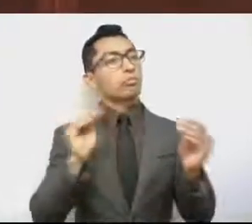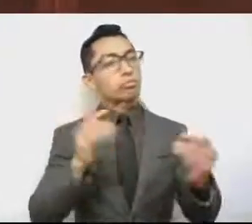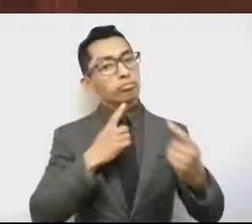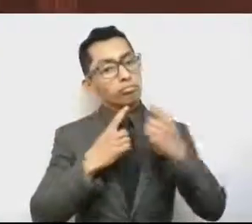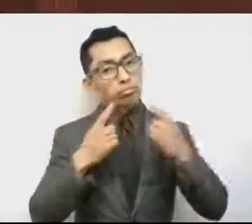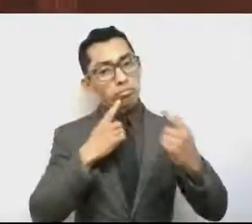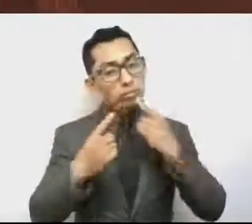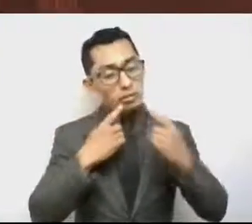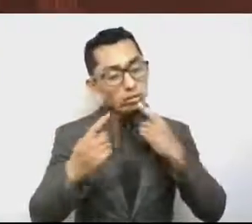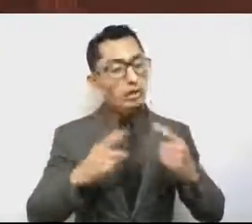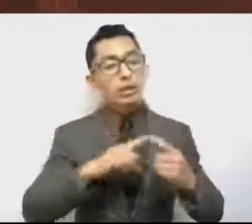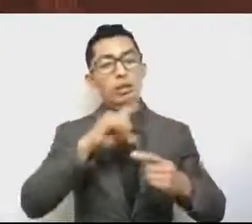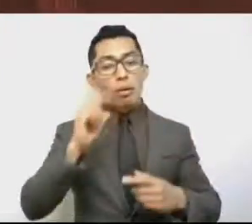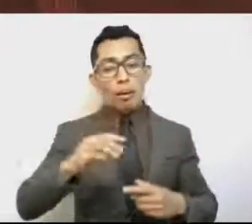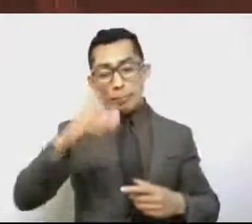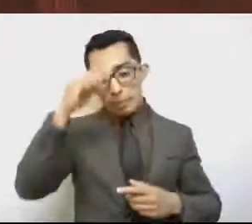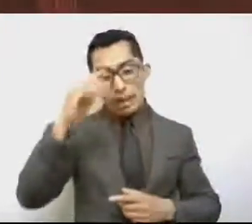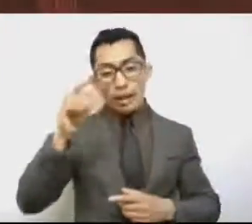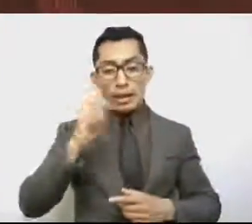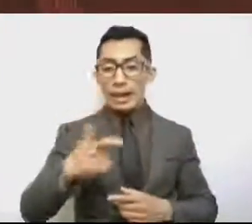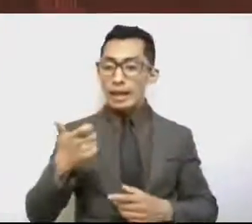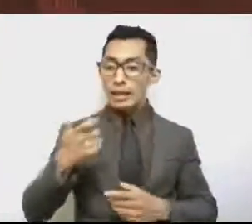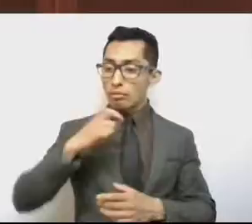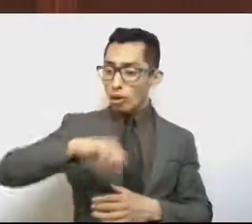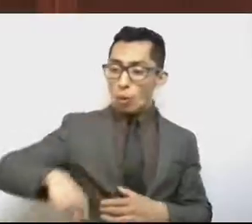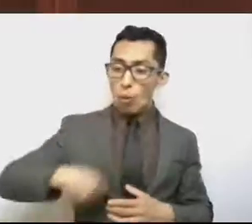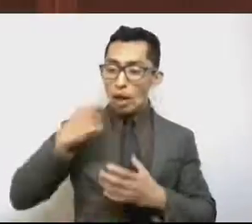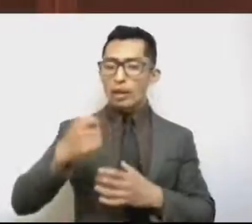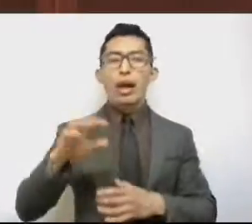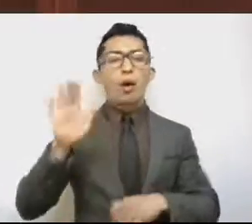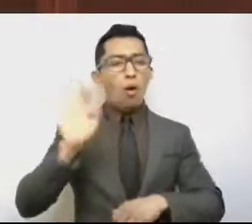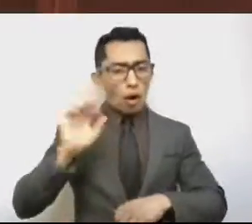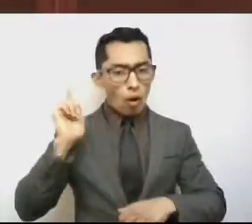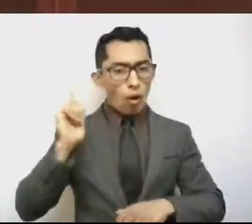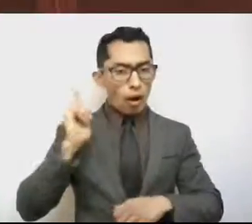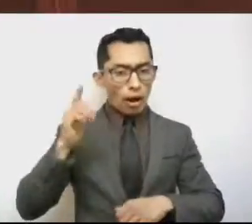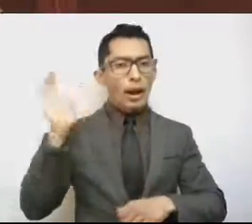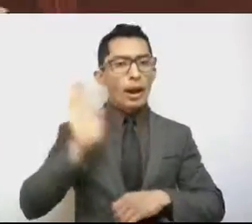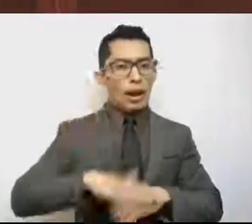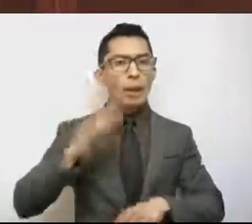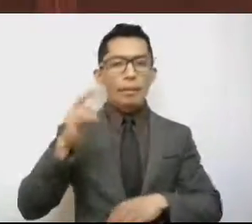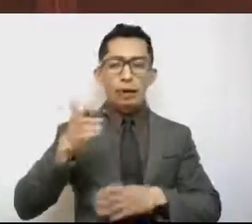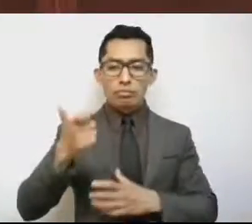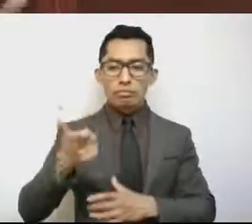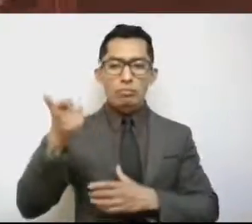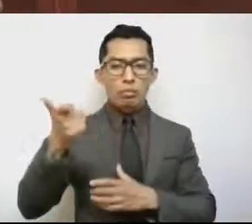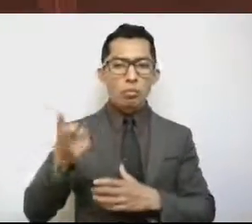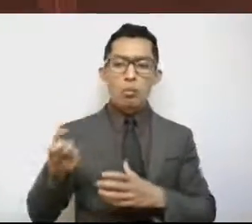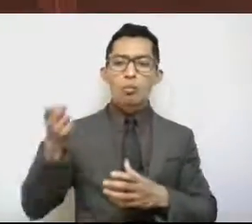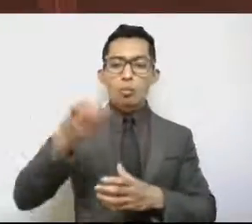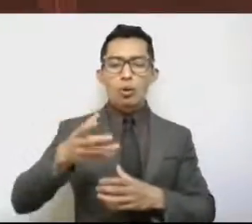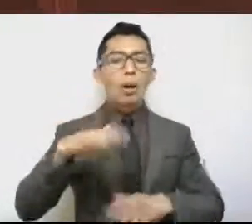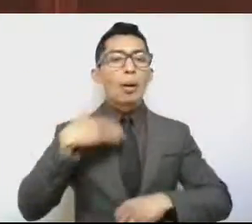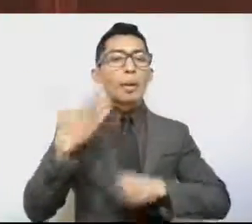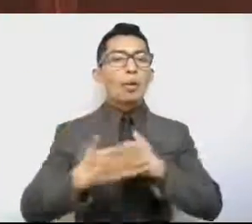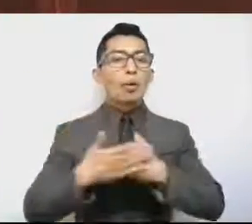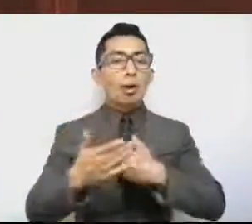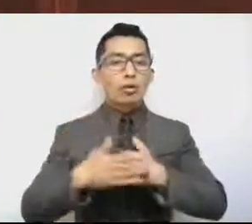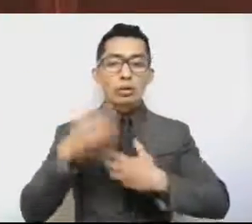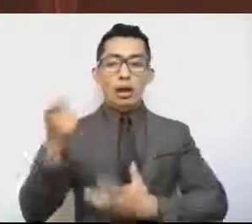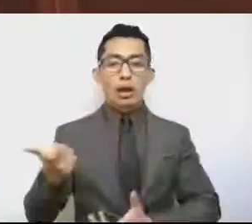la idea es que este fondo se pueda aumentar, porque esa es una petición, que en el próximo presupuesto de